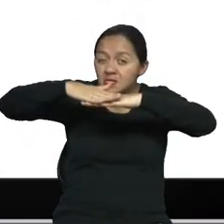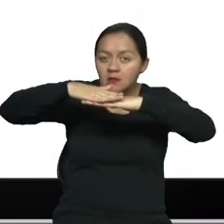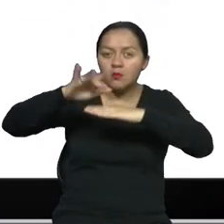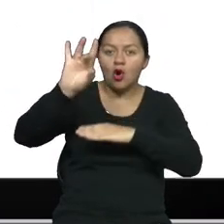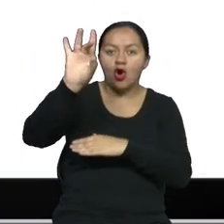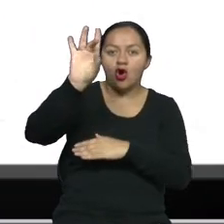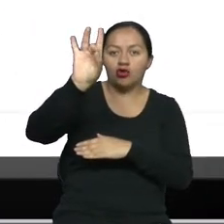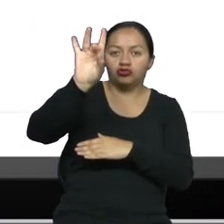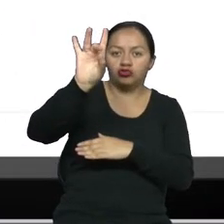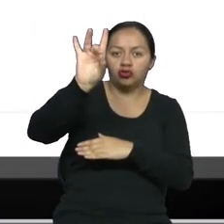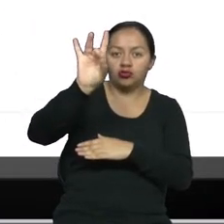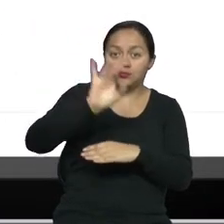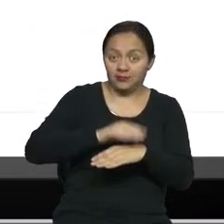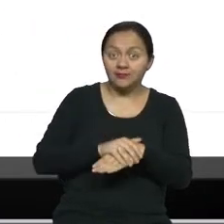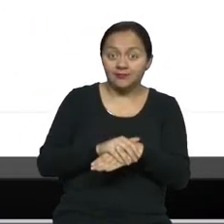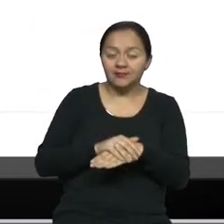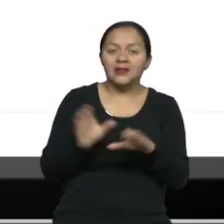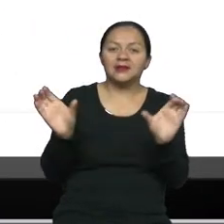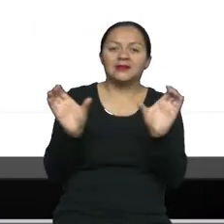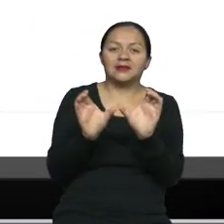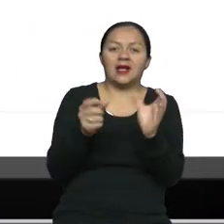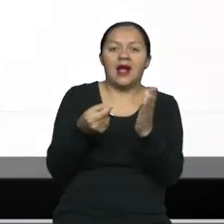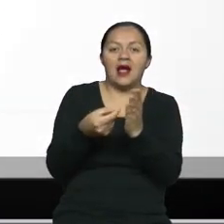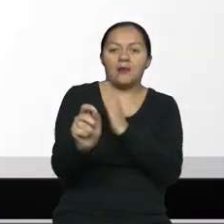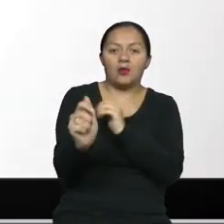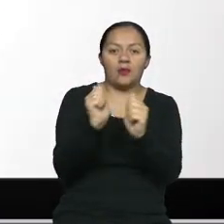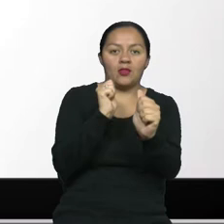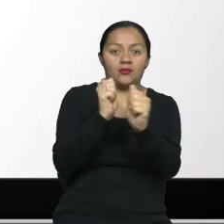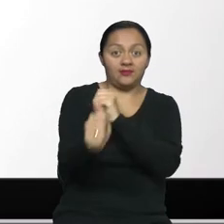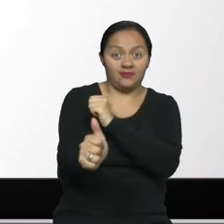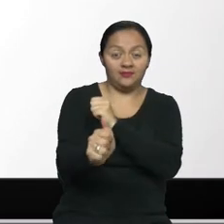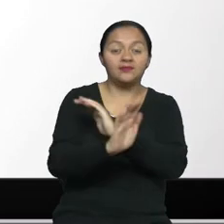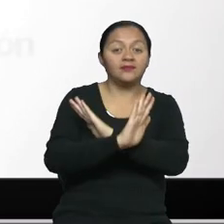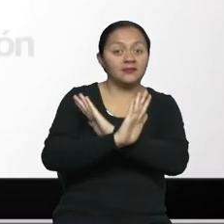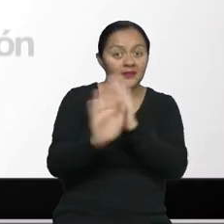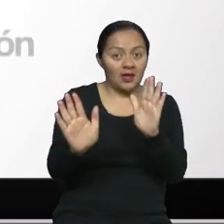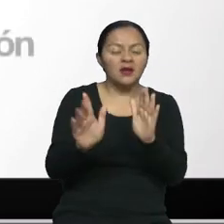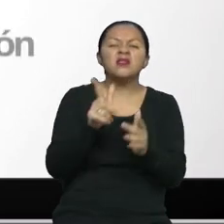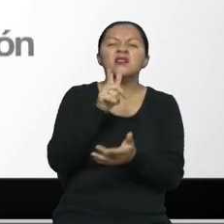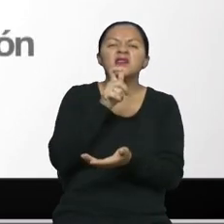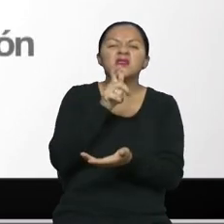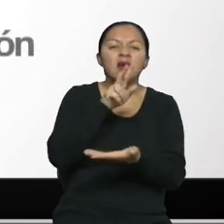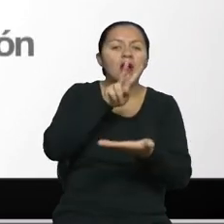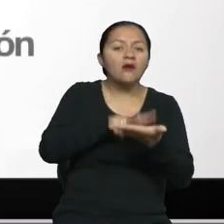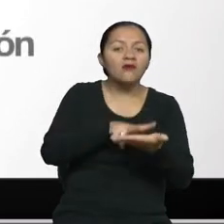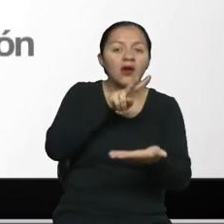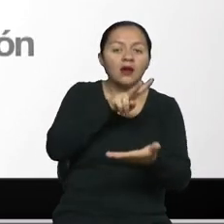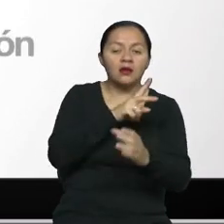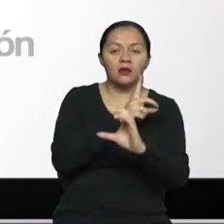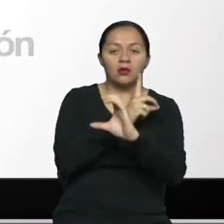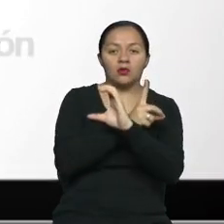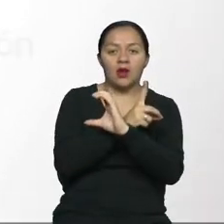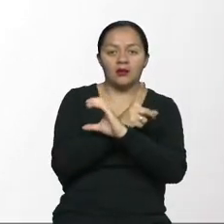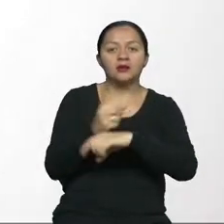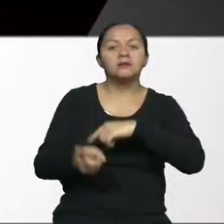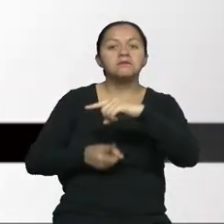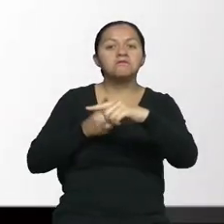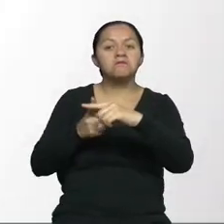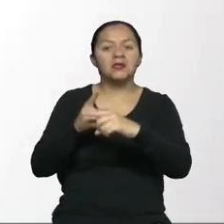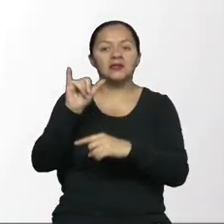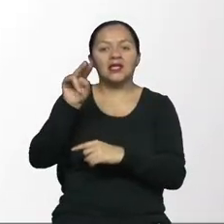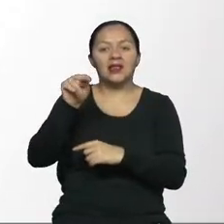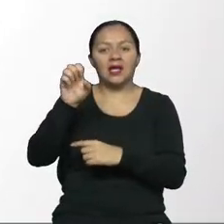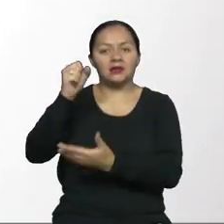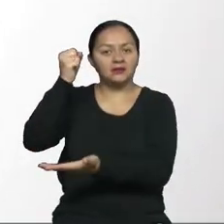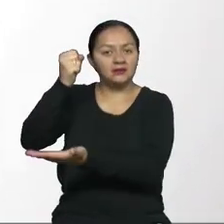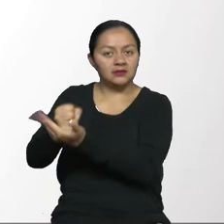se obtiene el certificado de aprobación del curso con el aval académico del CONADIS e INEN. Para acceder al